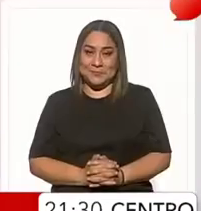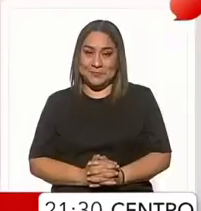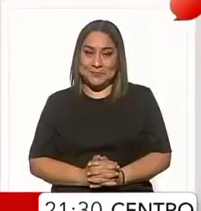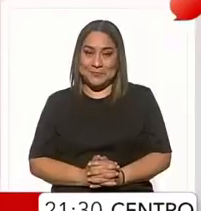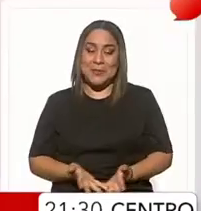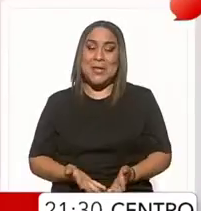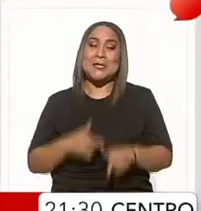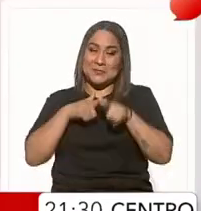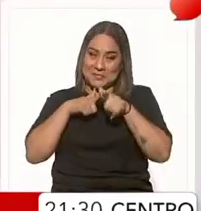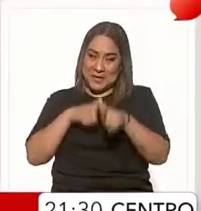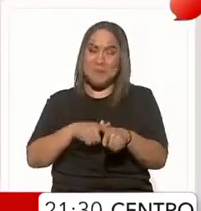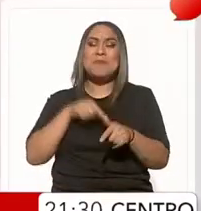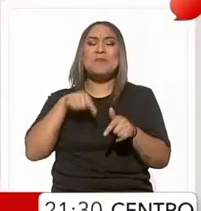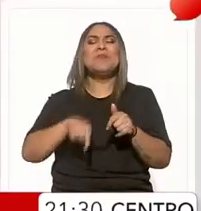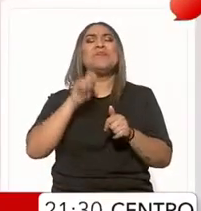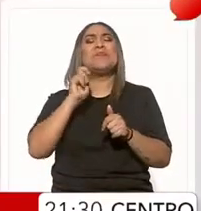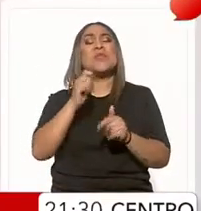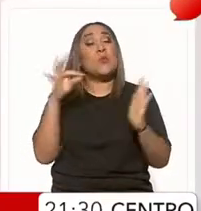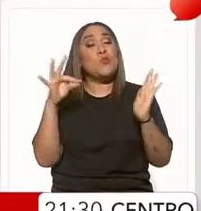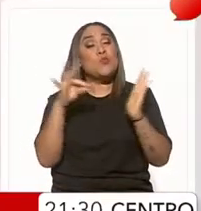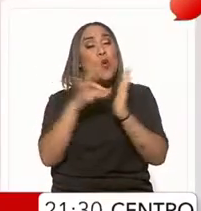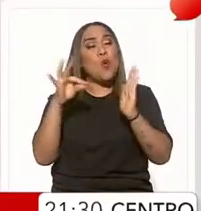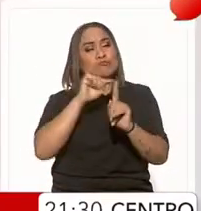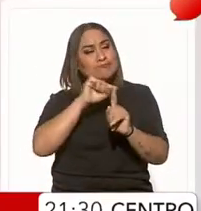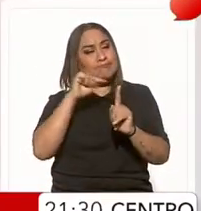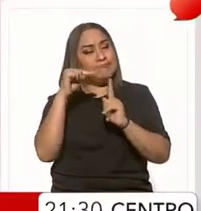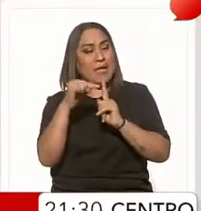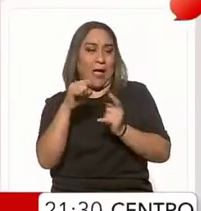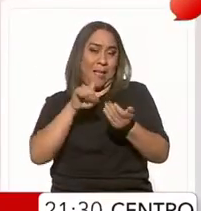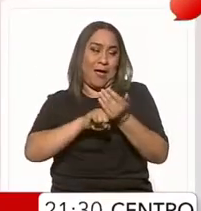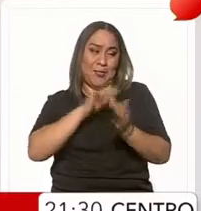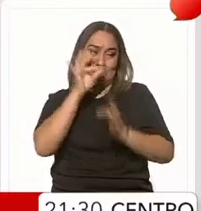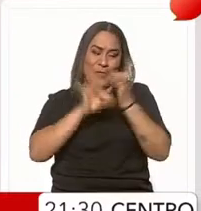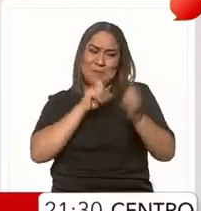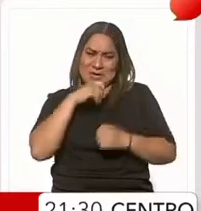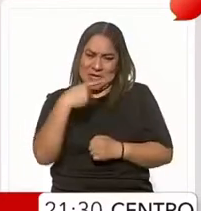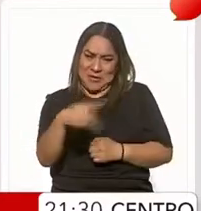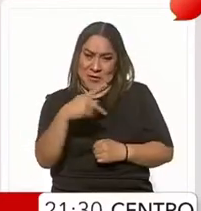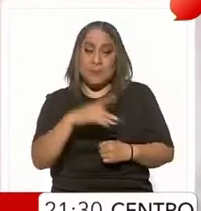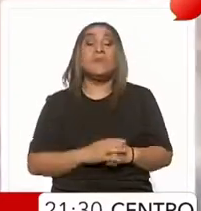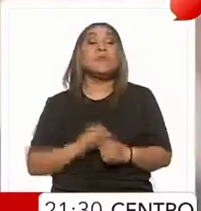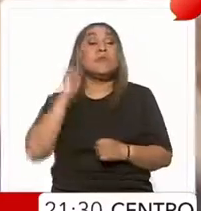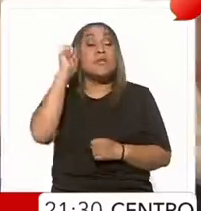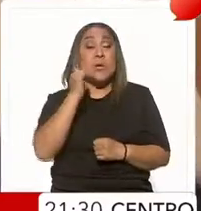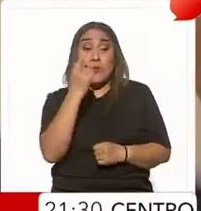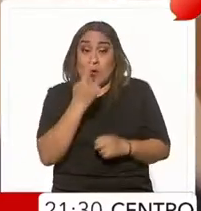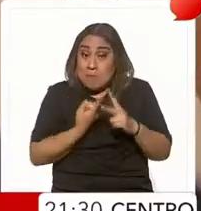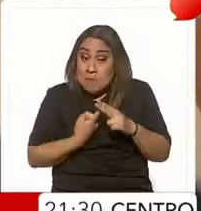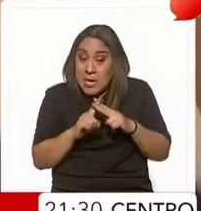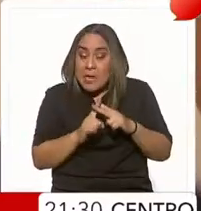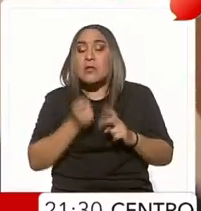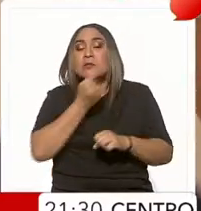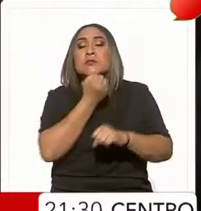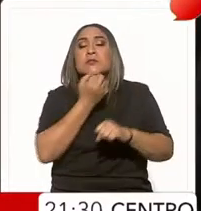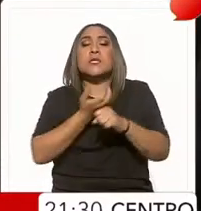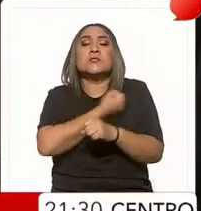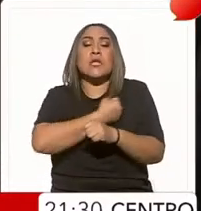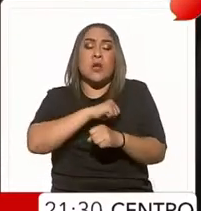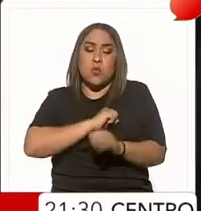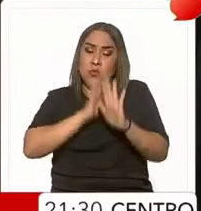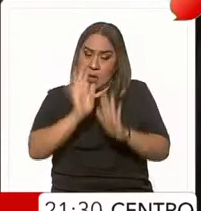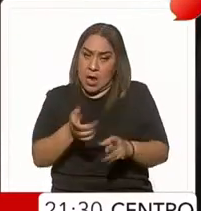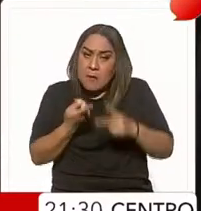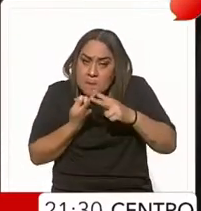Seguimos en punto de referencia a tu noticiero. A partir de este 1 de abril, la Secretaría de Salud empieza una jornada nacional de